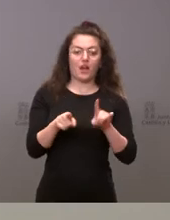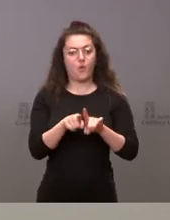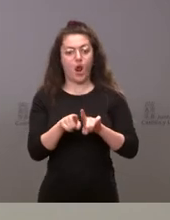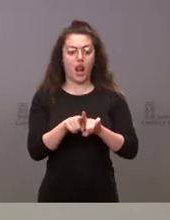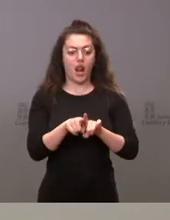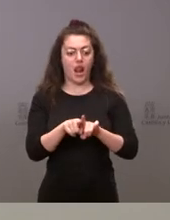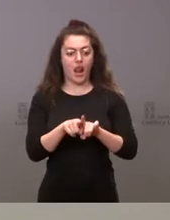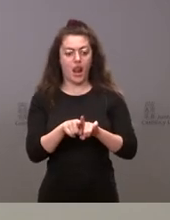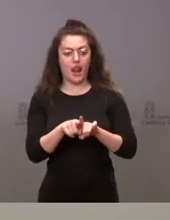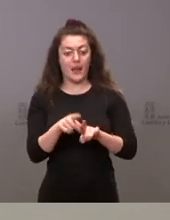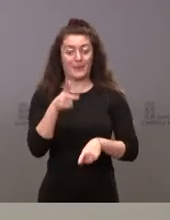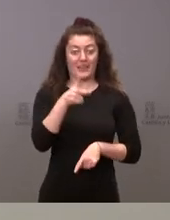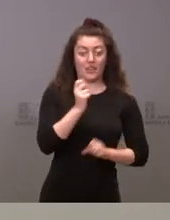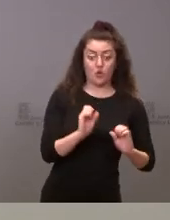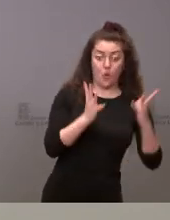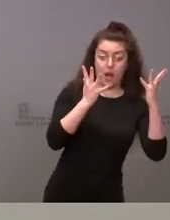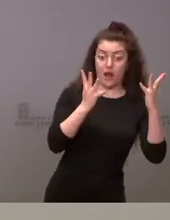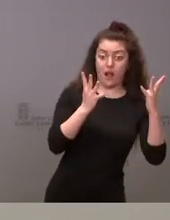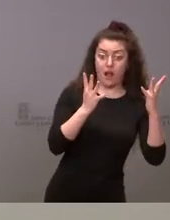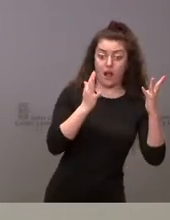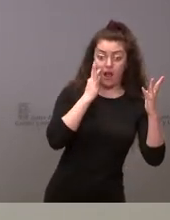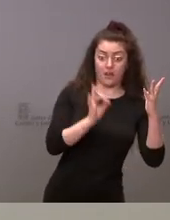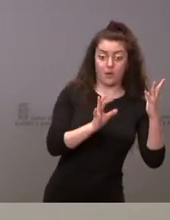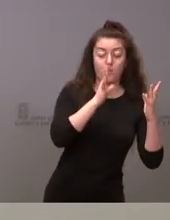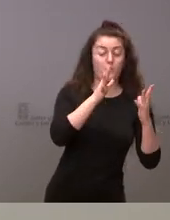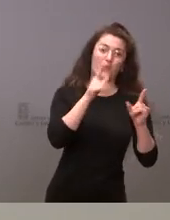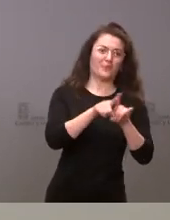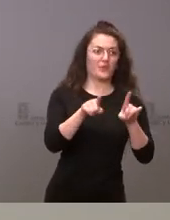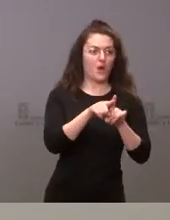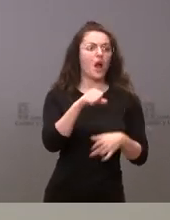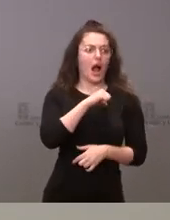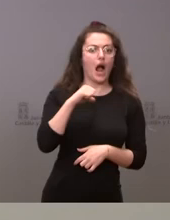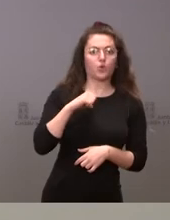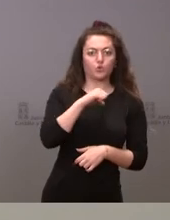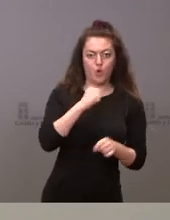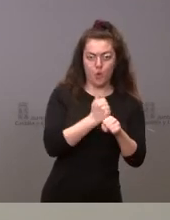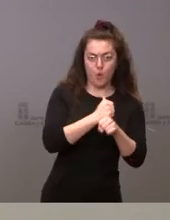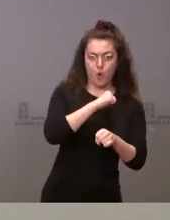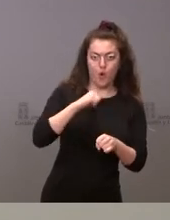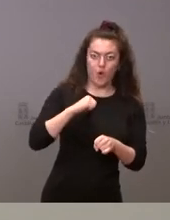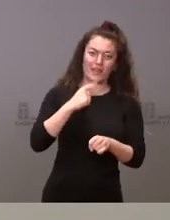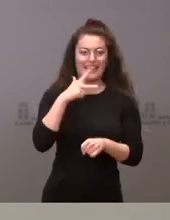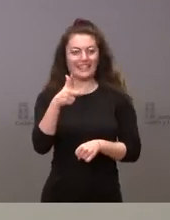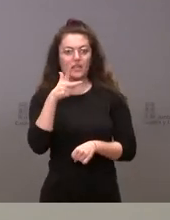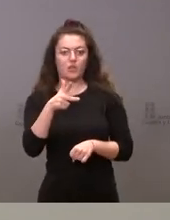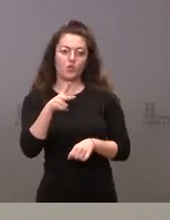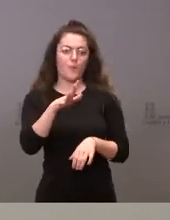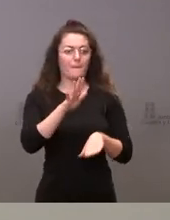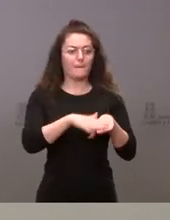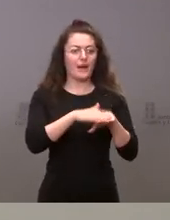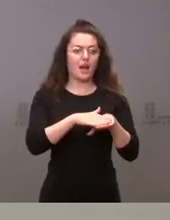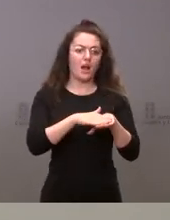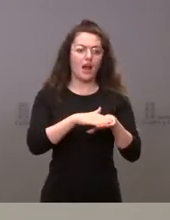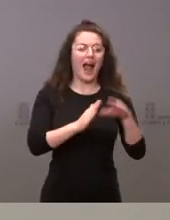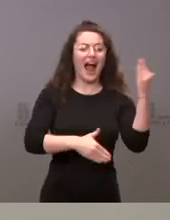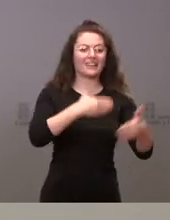a la huelga en este caso porque estamos hablando de autónomos es un derecho a parar la actividad por ser más preciso